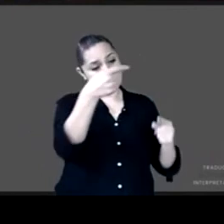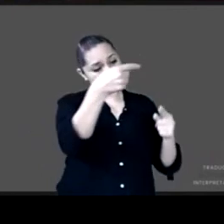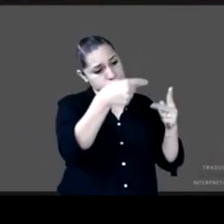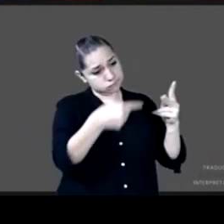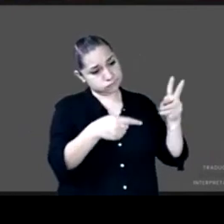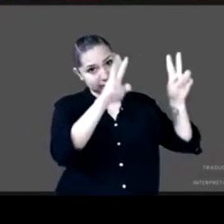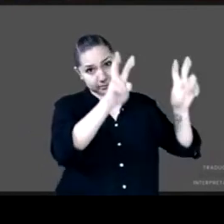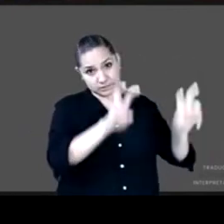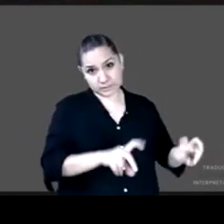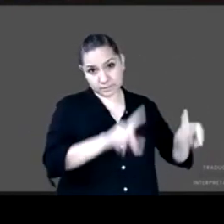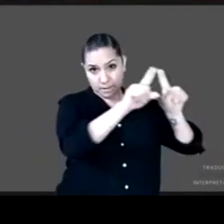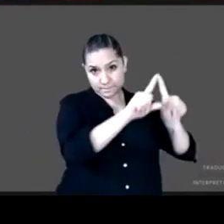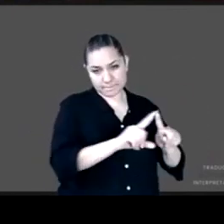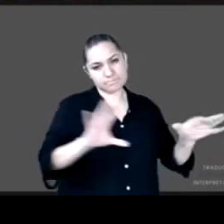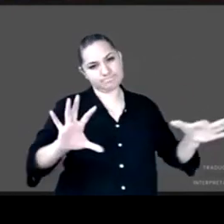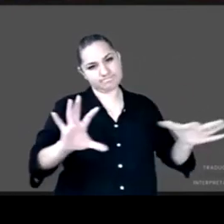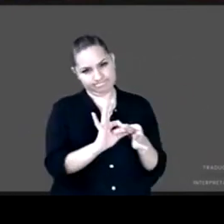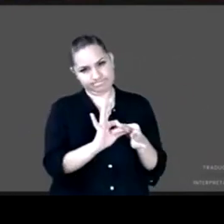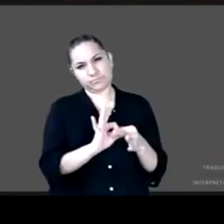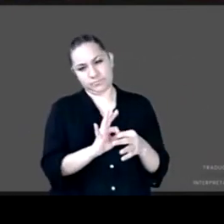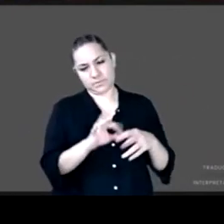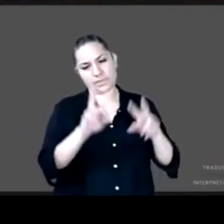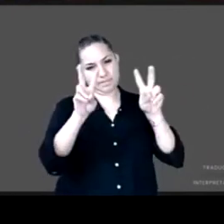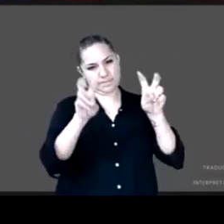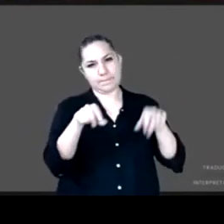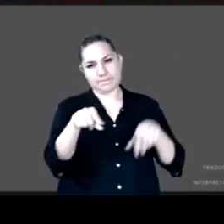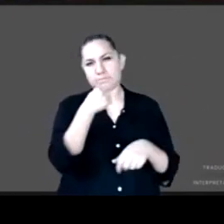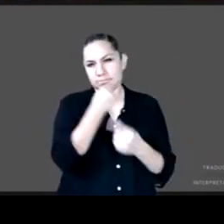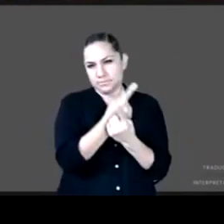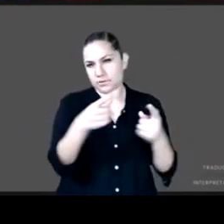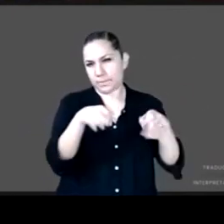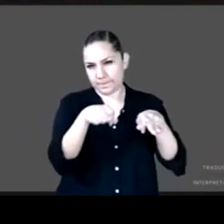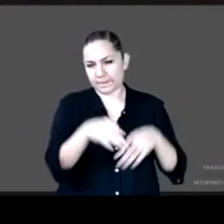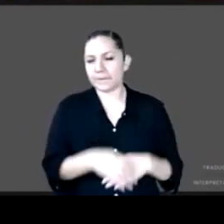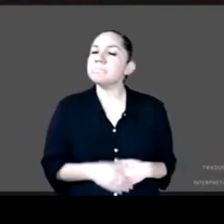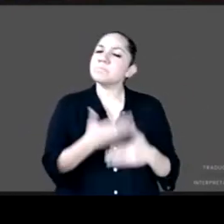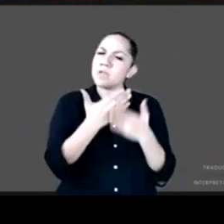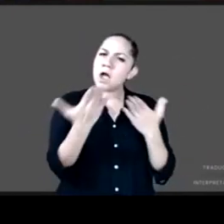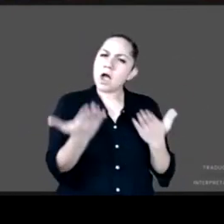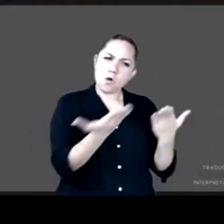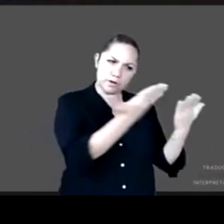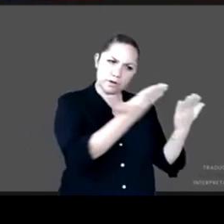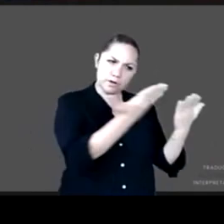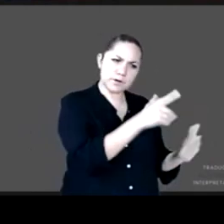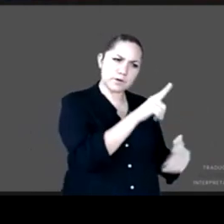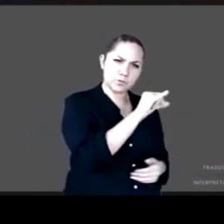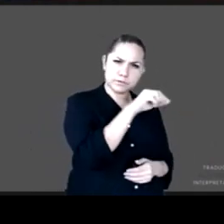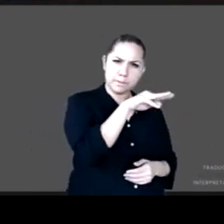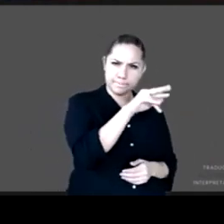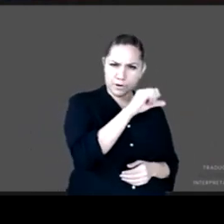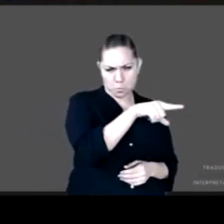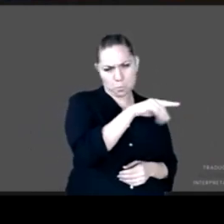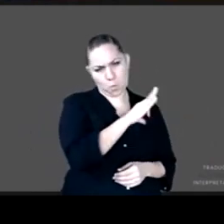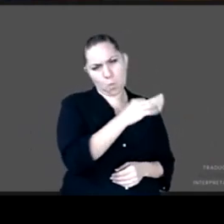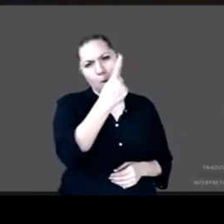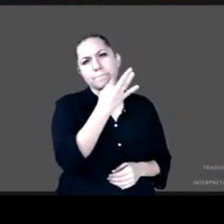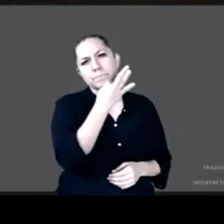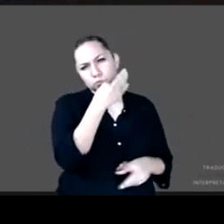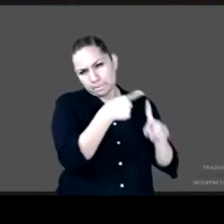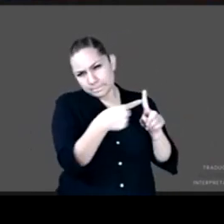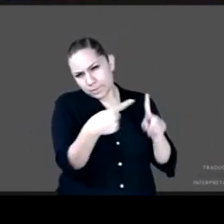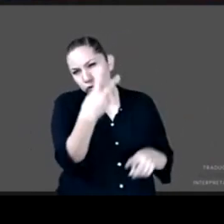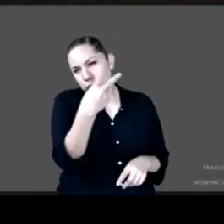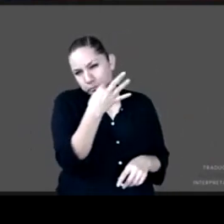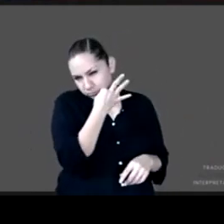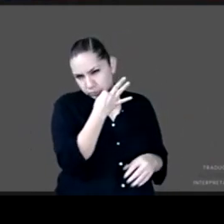muy bien pues ahora le traigo a María Luis Fuentes la voz la idea es una respuesta breve minuto y medio dos máximo y les recuerdo la pregunta